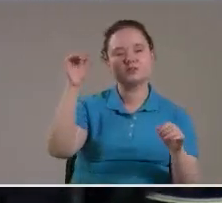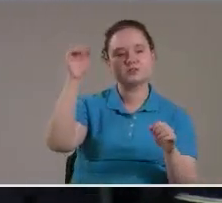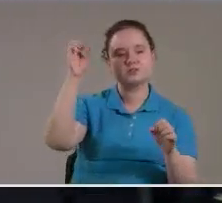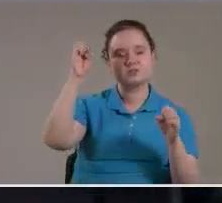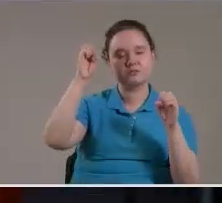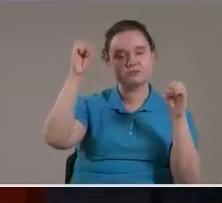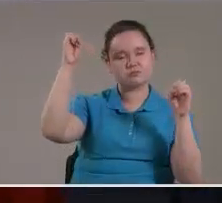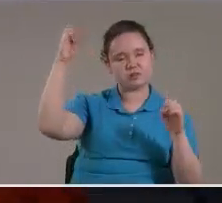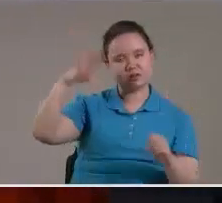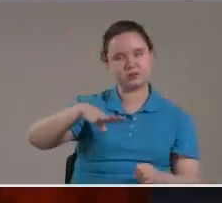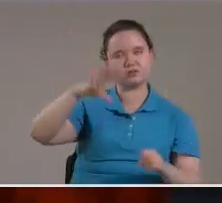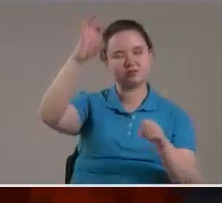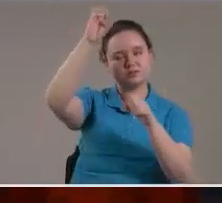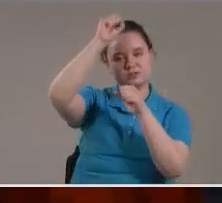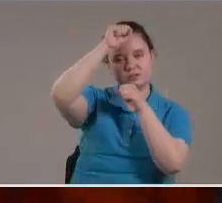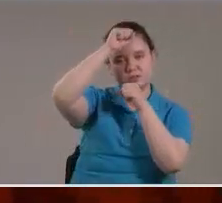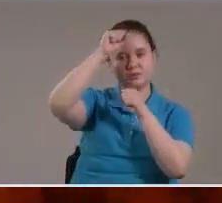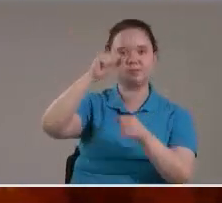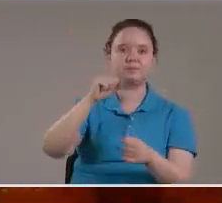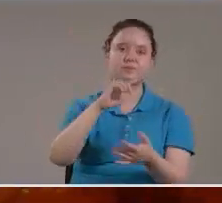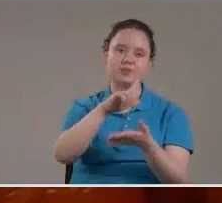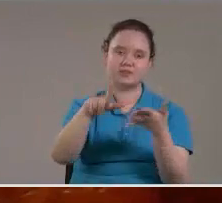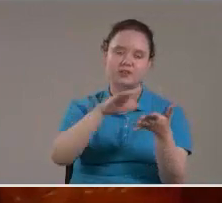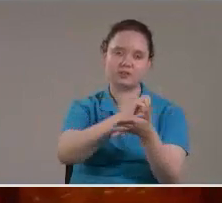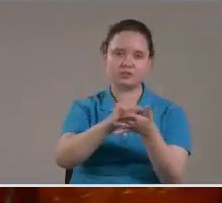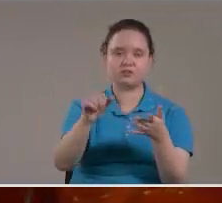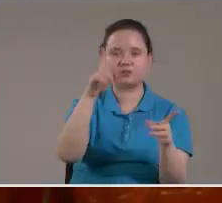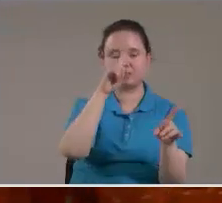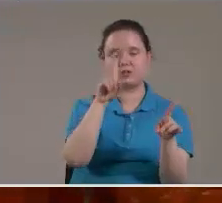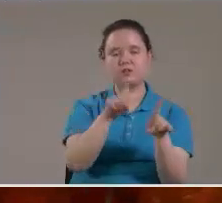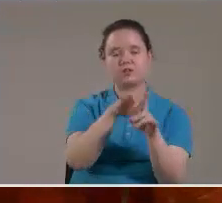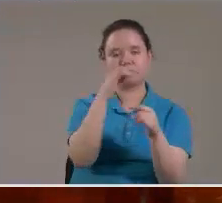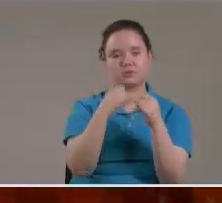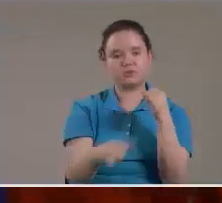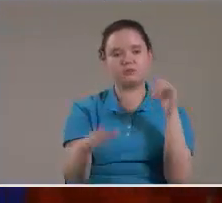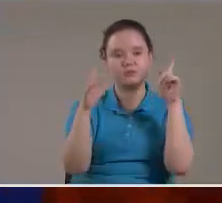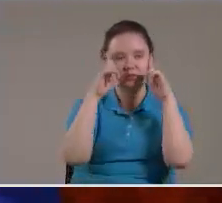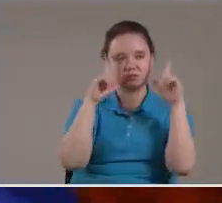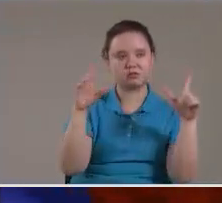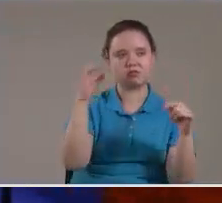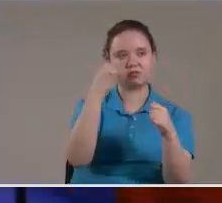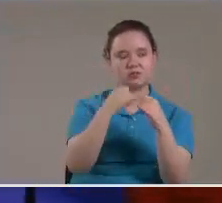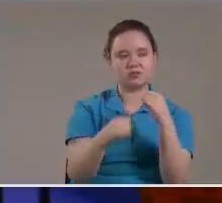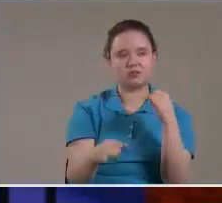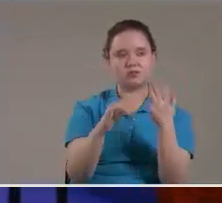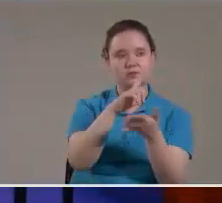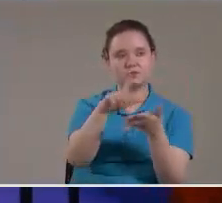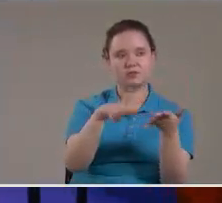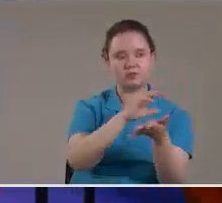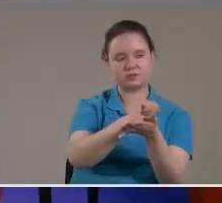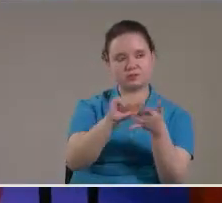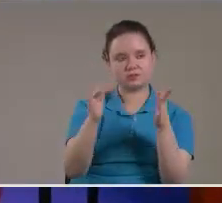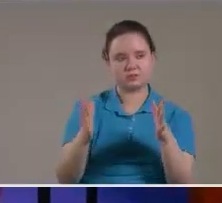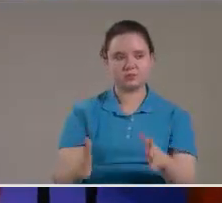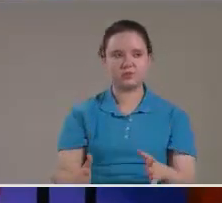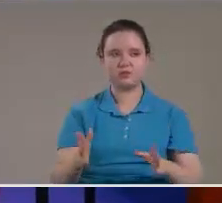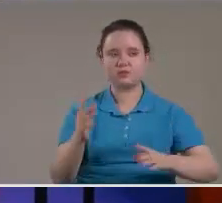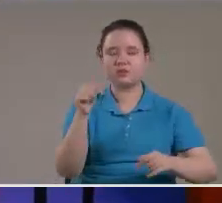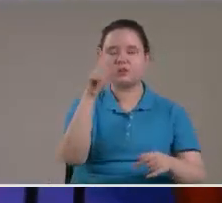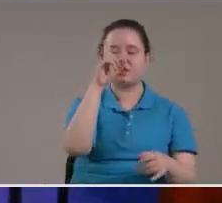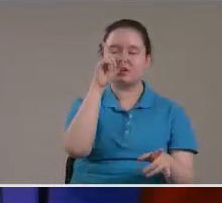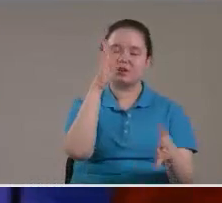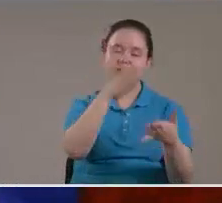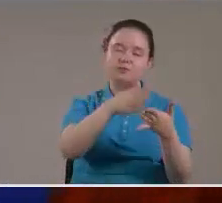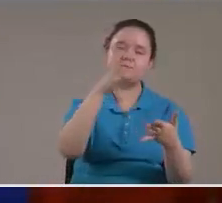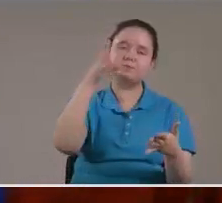el lugar santo Y luego viene la luz del sol que sería el lugar santísimo Pero no se queda ahí, al llegar al lugar santísimo de la